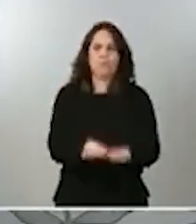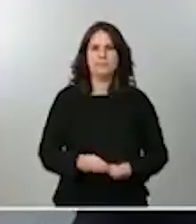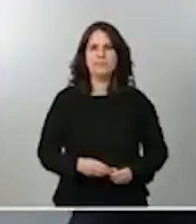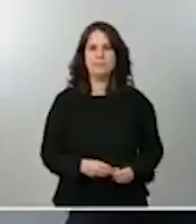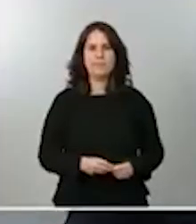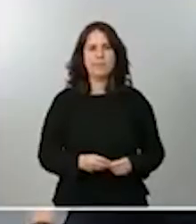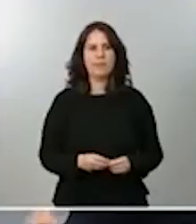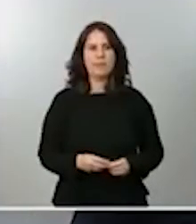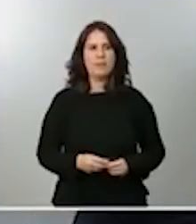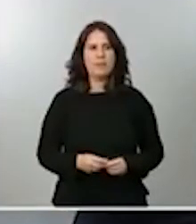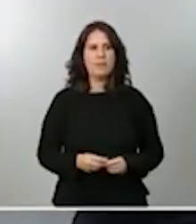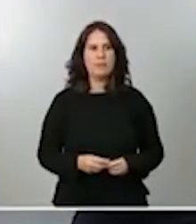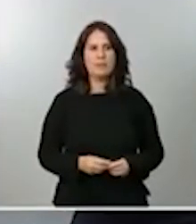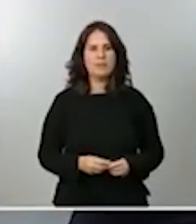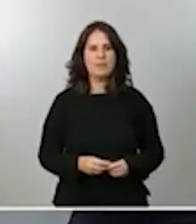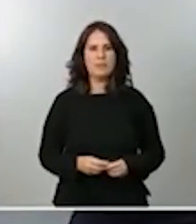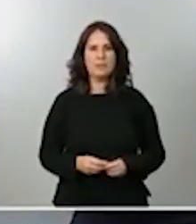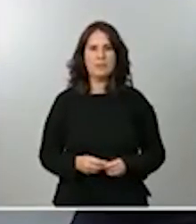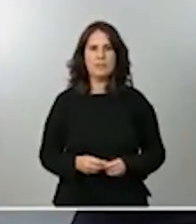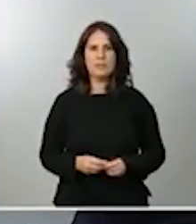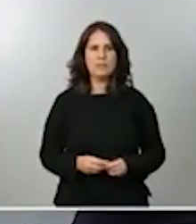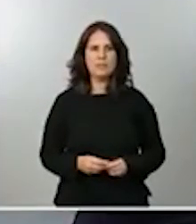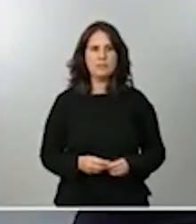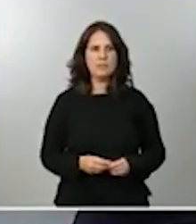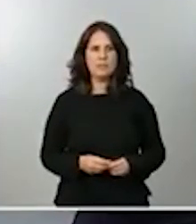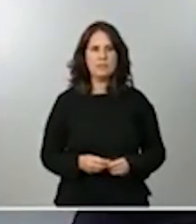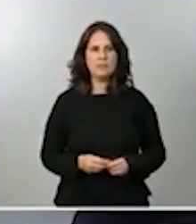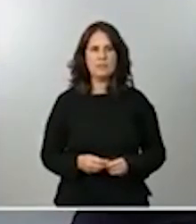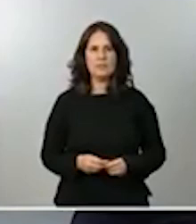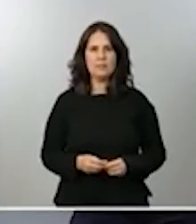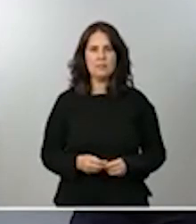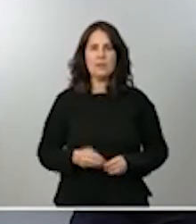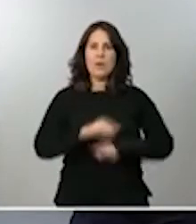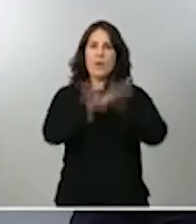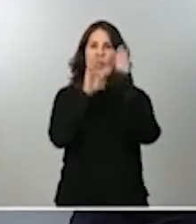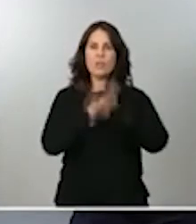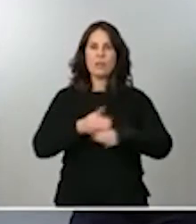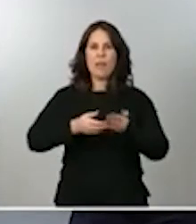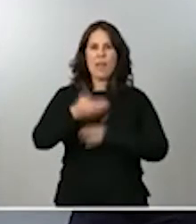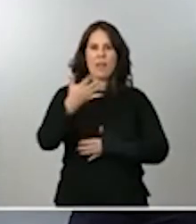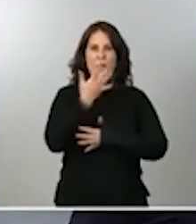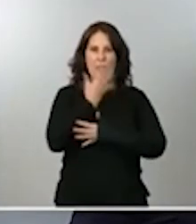turno de preguntas con María José Pintor de Diario 16. María José, buenas tardes.